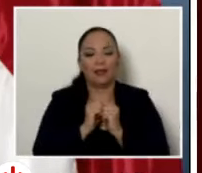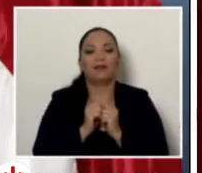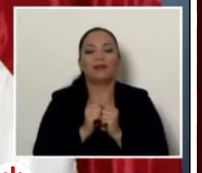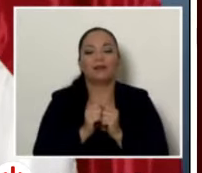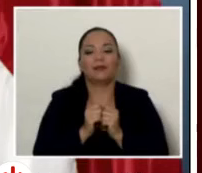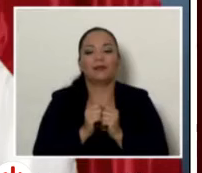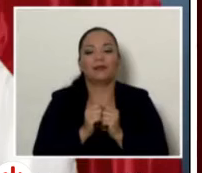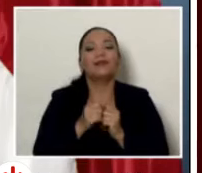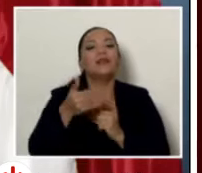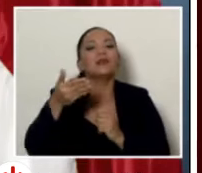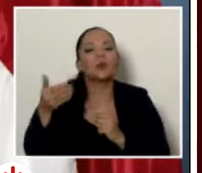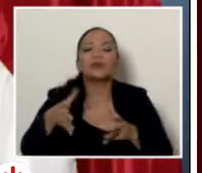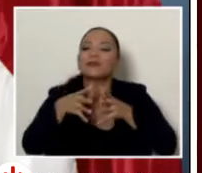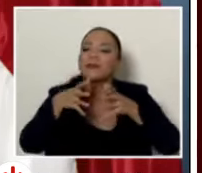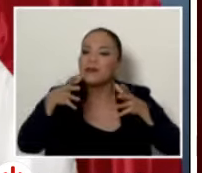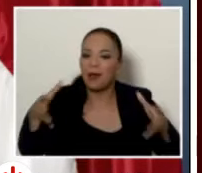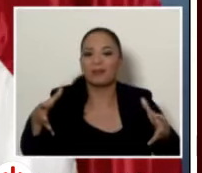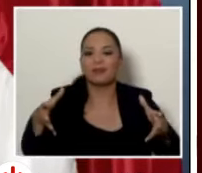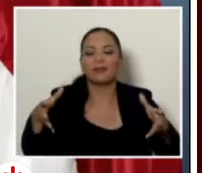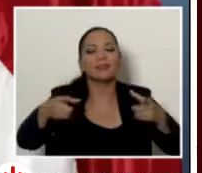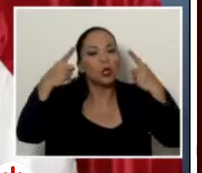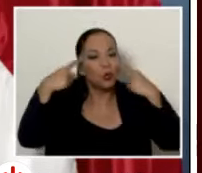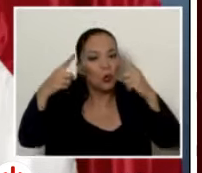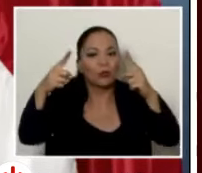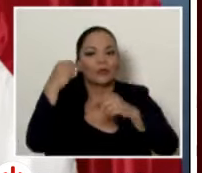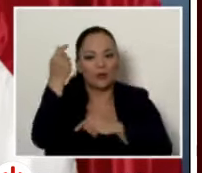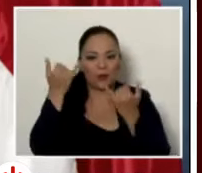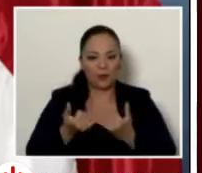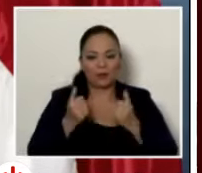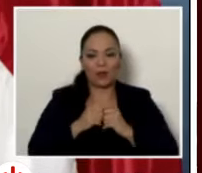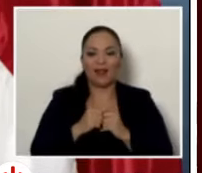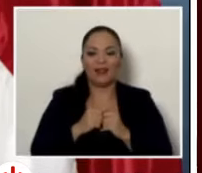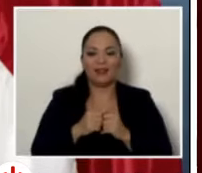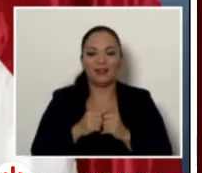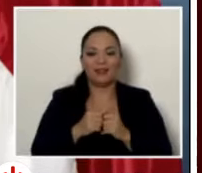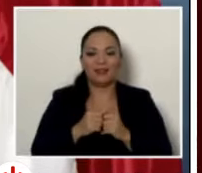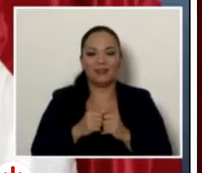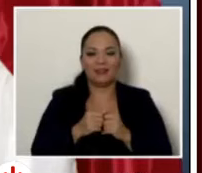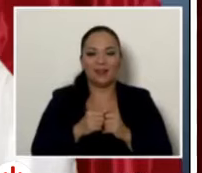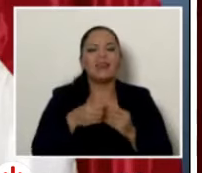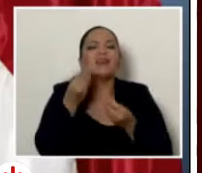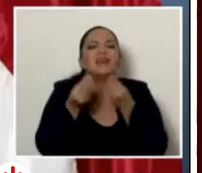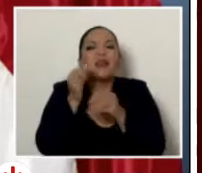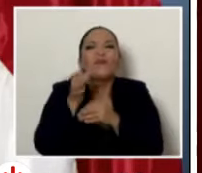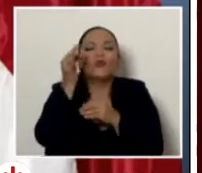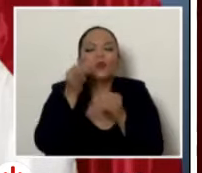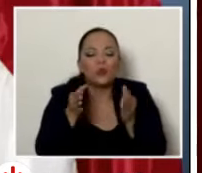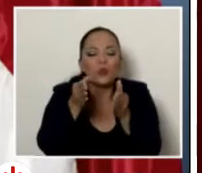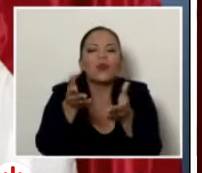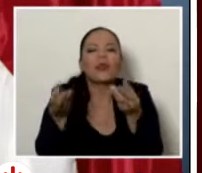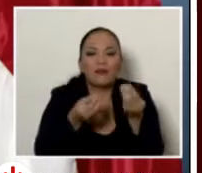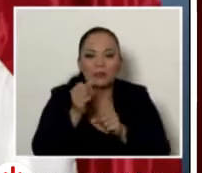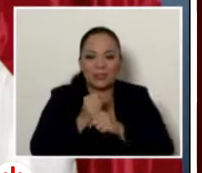los grandes logros del gobierno y las grandes rutas hacia el futuro incluyendo